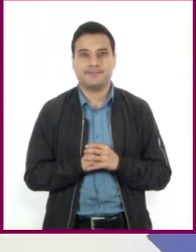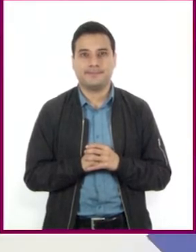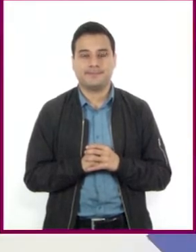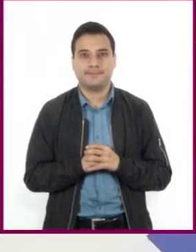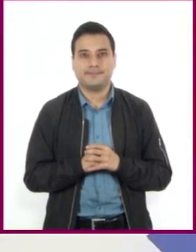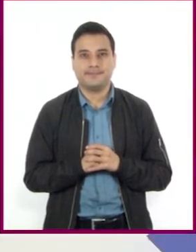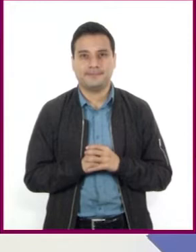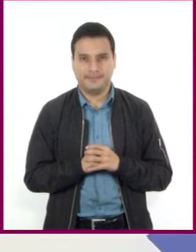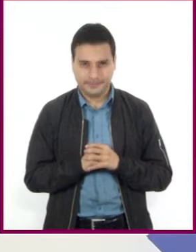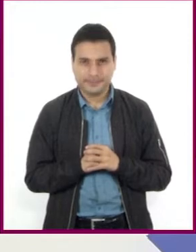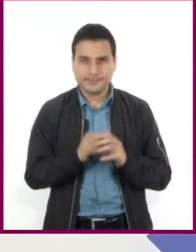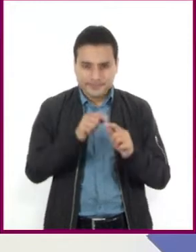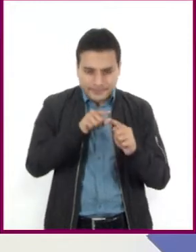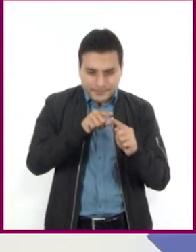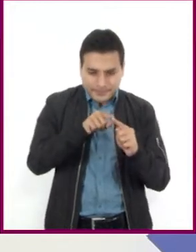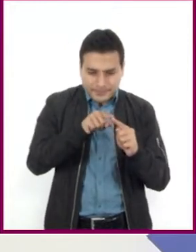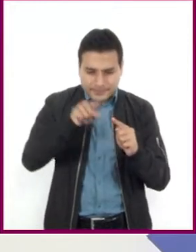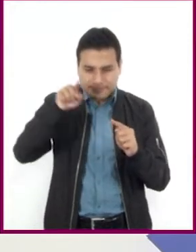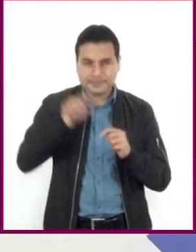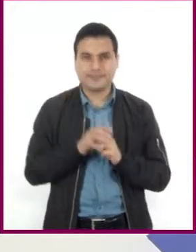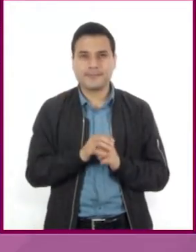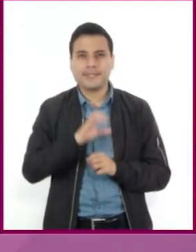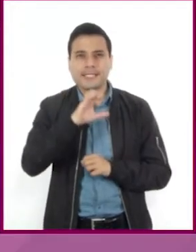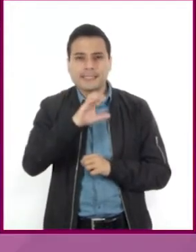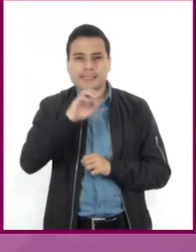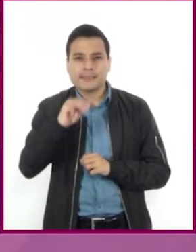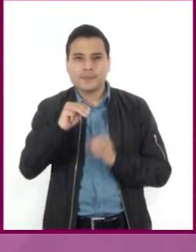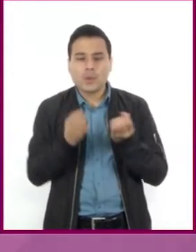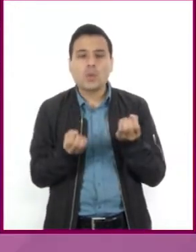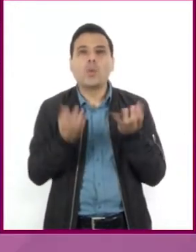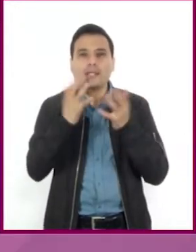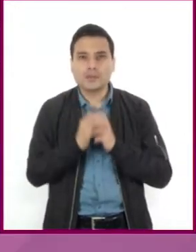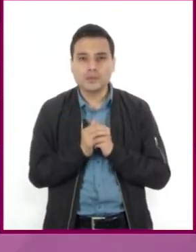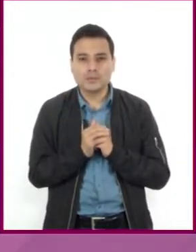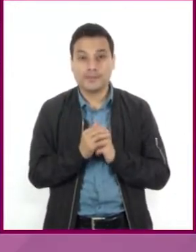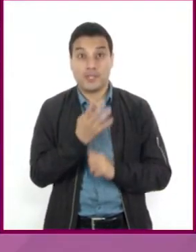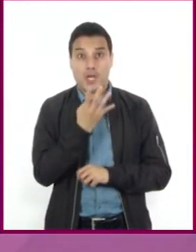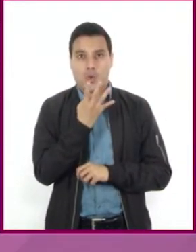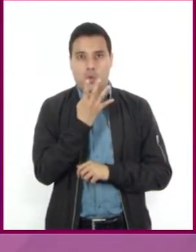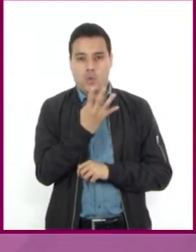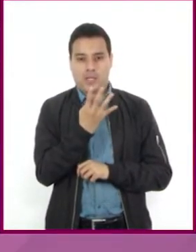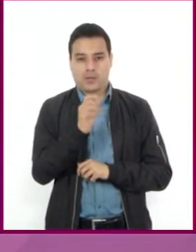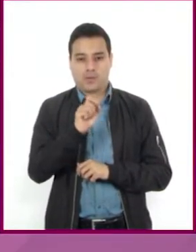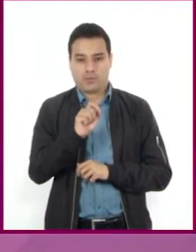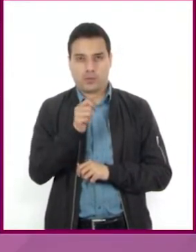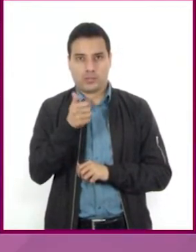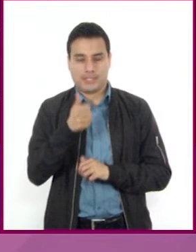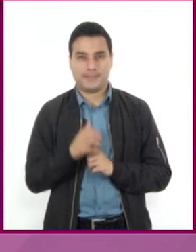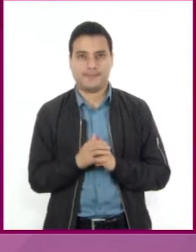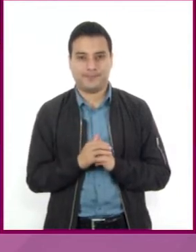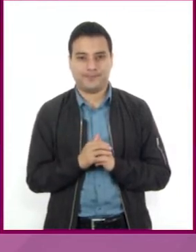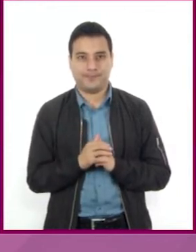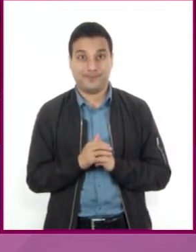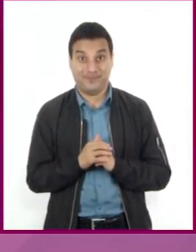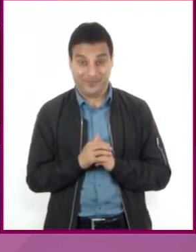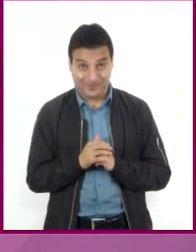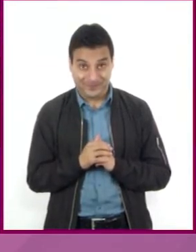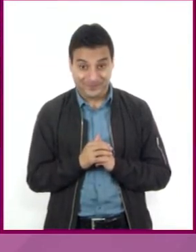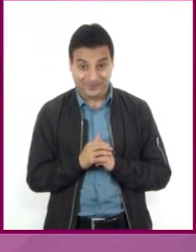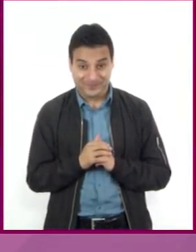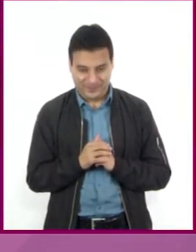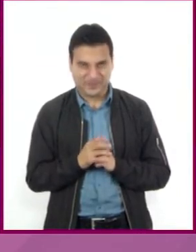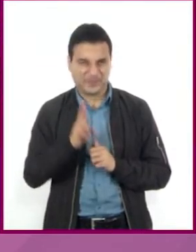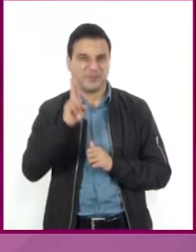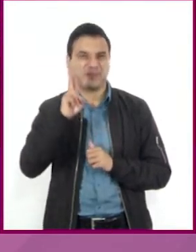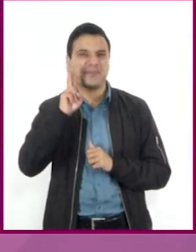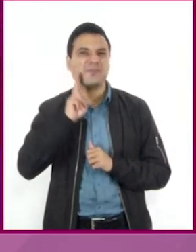¿Cuántos centímetros hay de distancia? 4.6 centímetros. Coloquen la regla sobre la escala